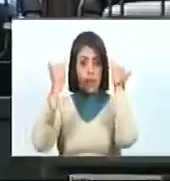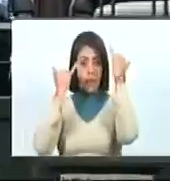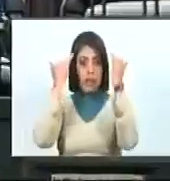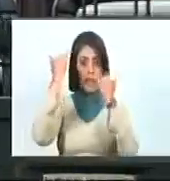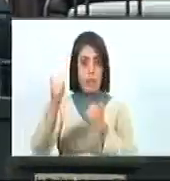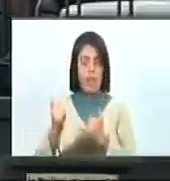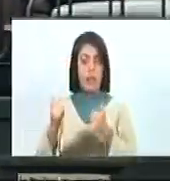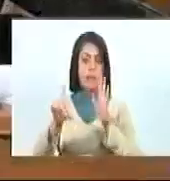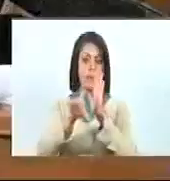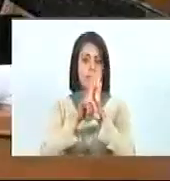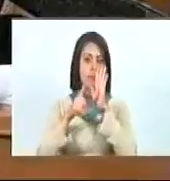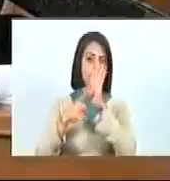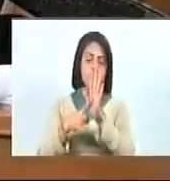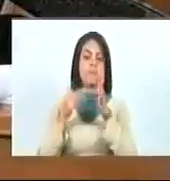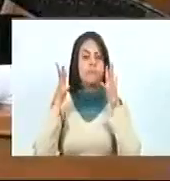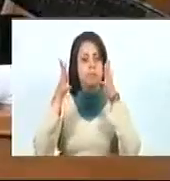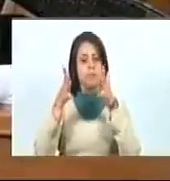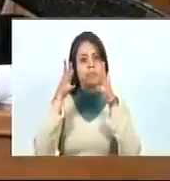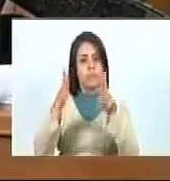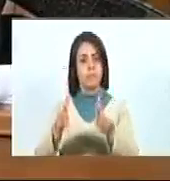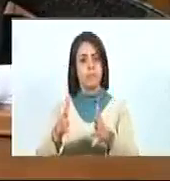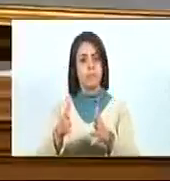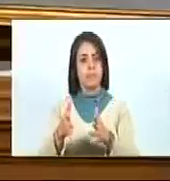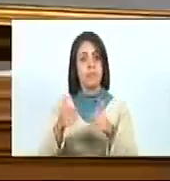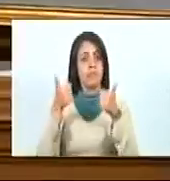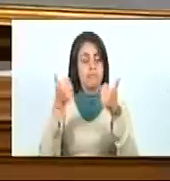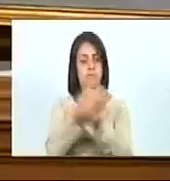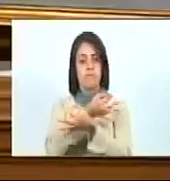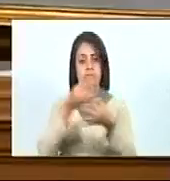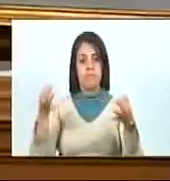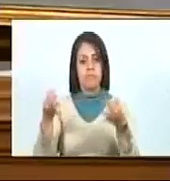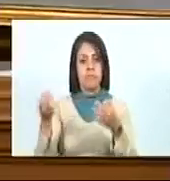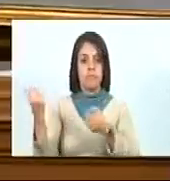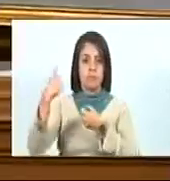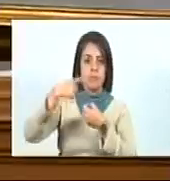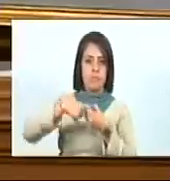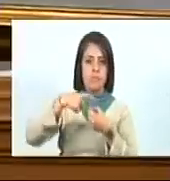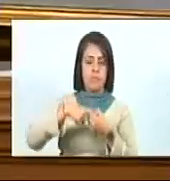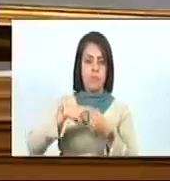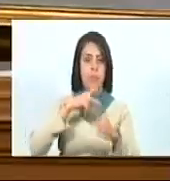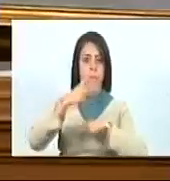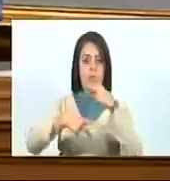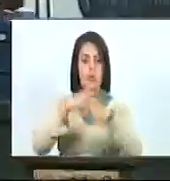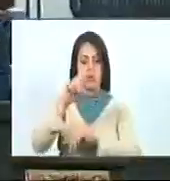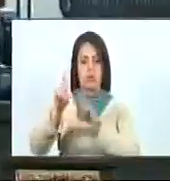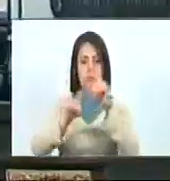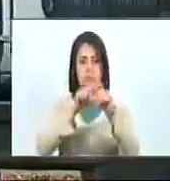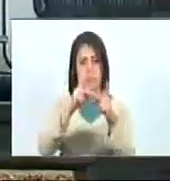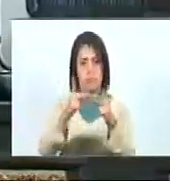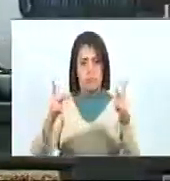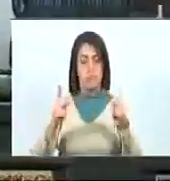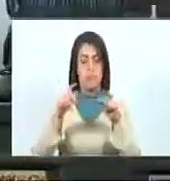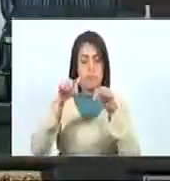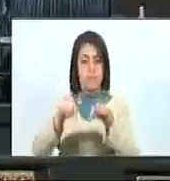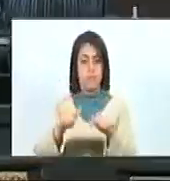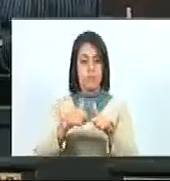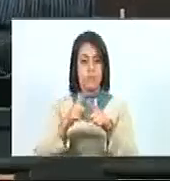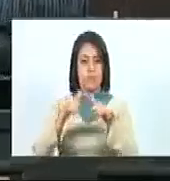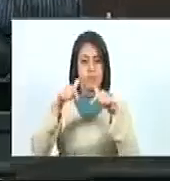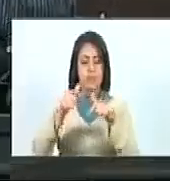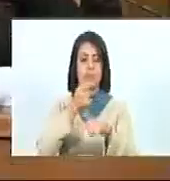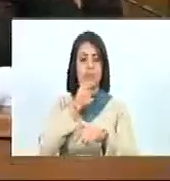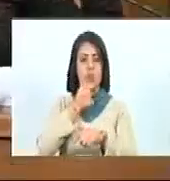legislativa e instruir a un amplio e incluyente proceso de consulta pública para este